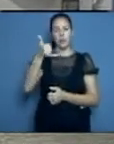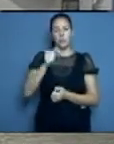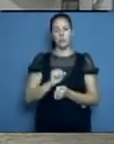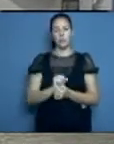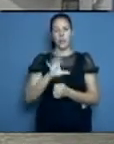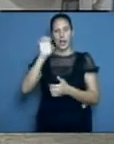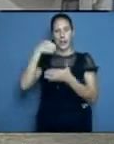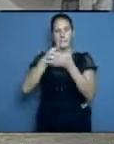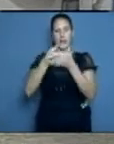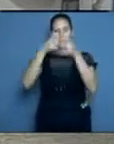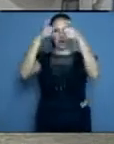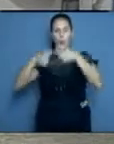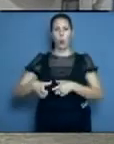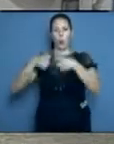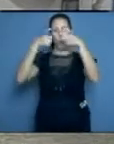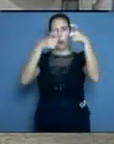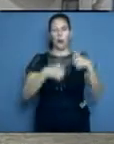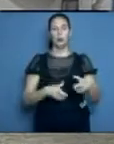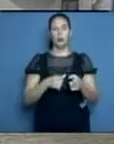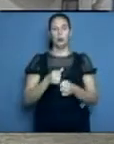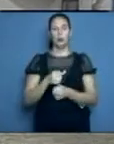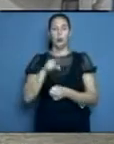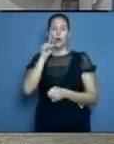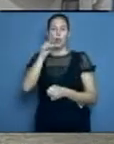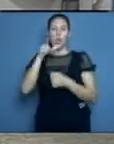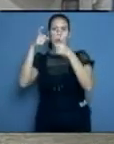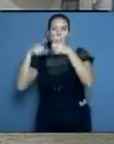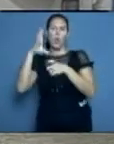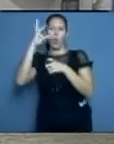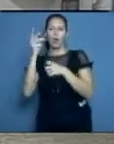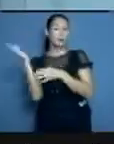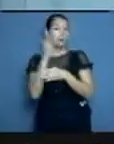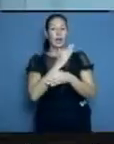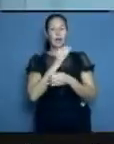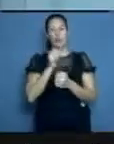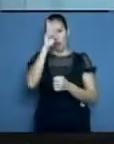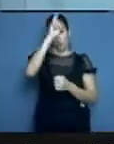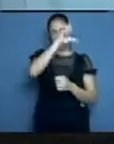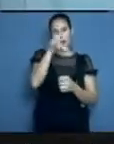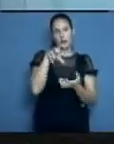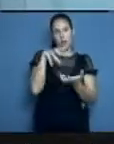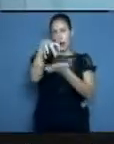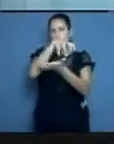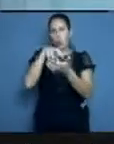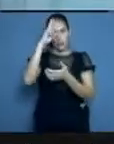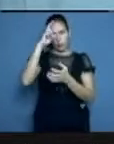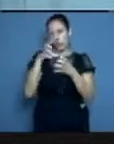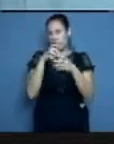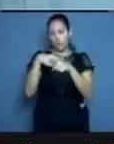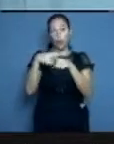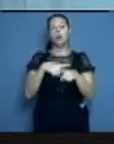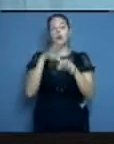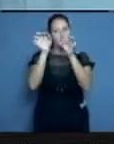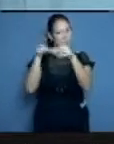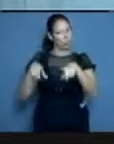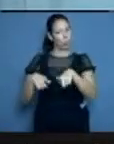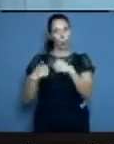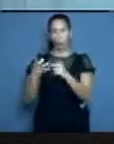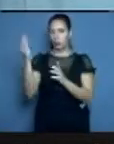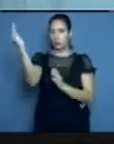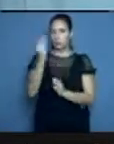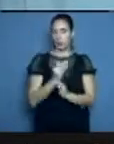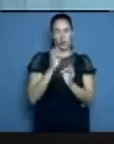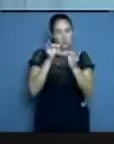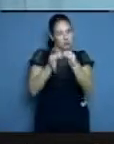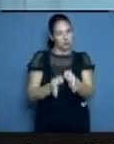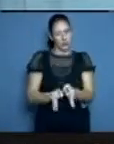mandar para que busquen tantos balones. Y ha habido respuestas de la unidad de gases de la provincia. Es una realidad. Se ha incrementado la demanda. Se ha incrementado la demanda. Es real.